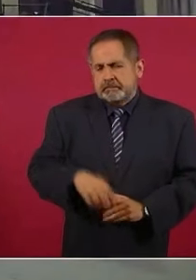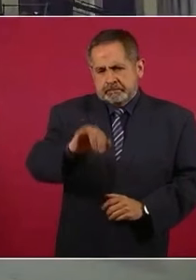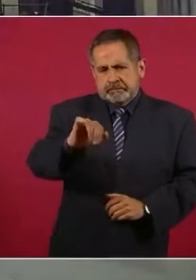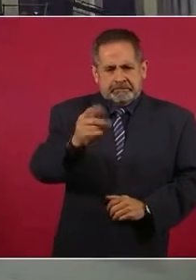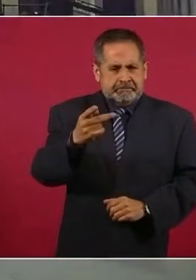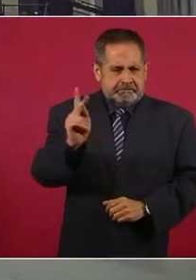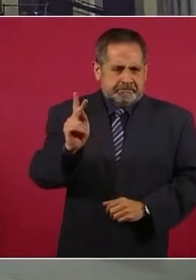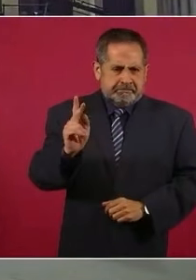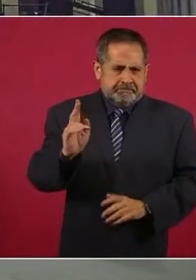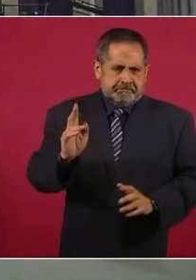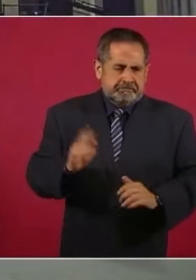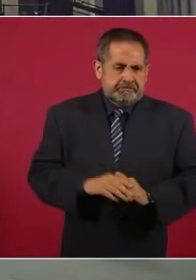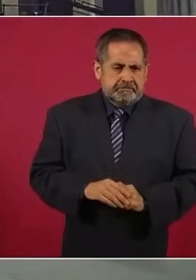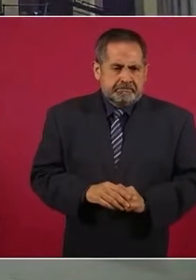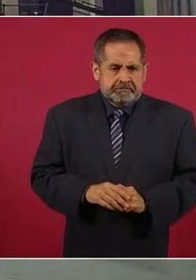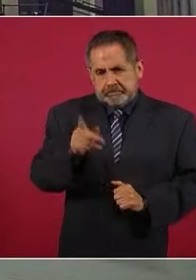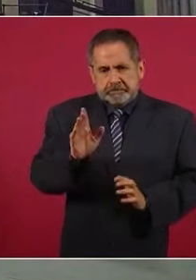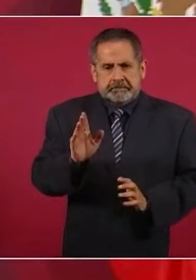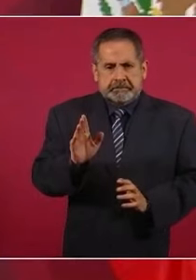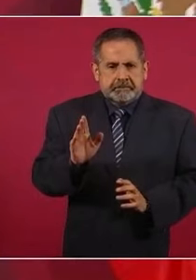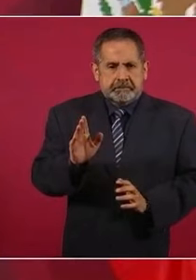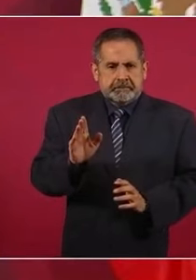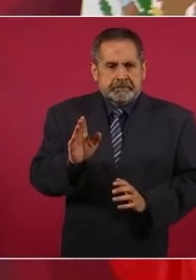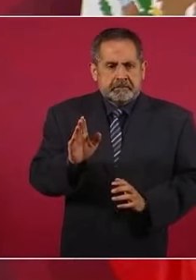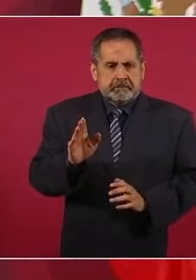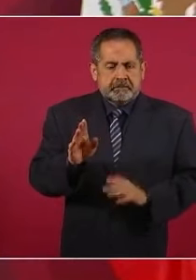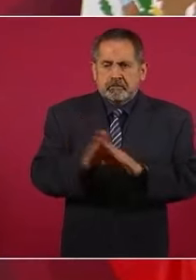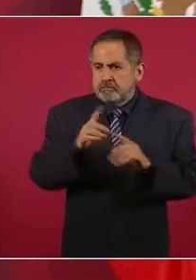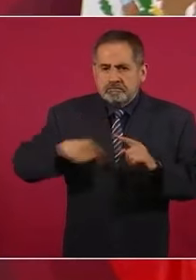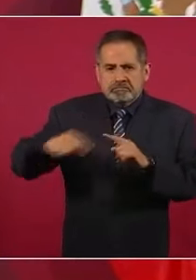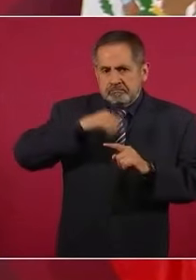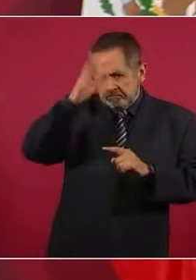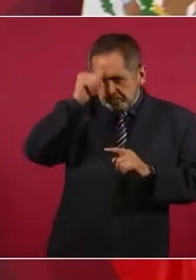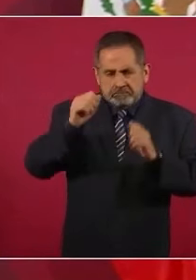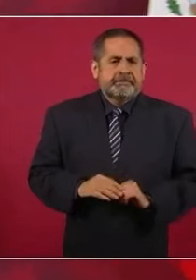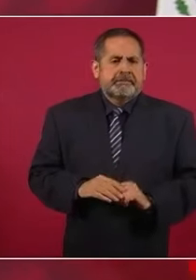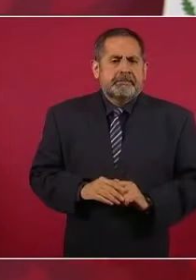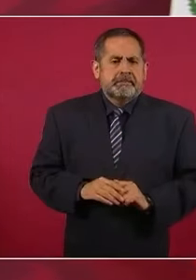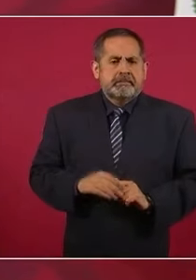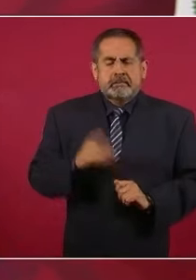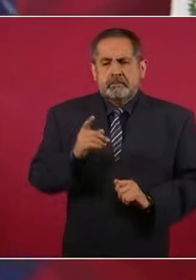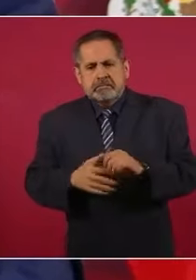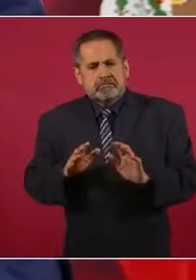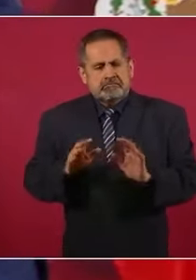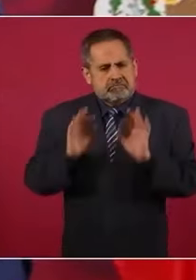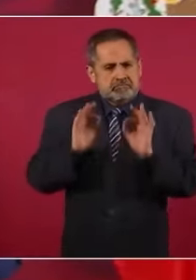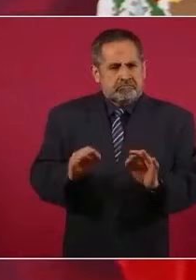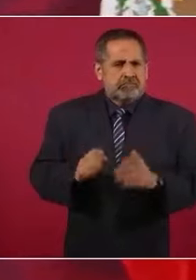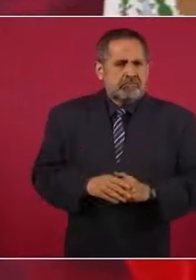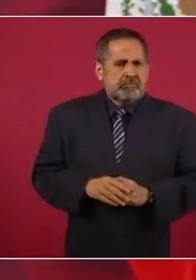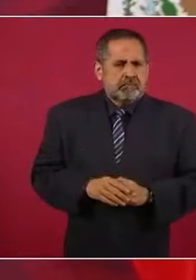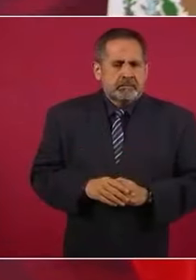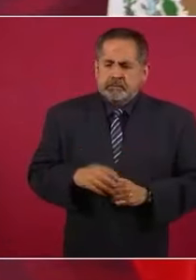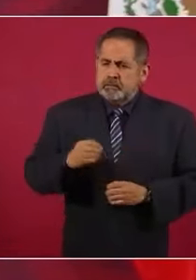pues no se pudo llegar a un acuerdo, convencer, y nunca es tarde, y a veces